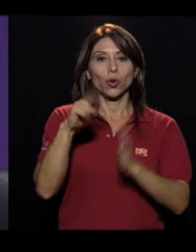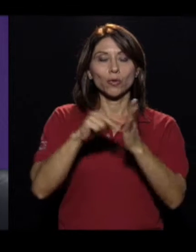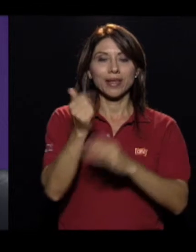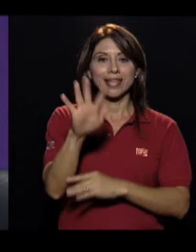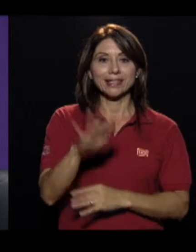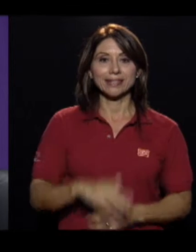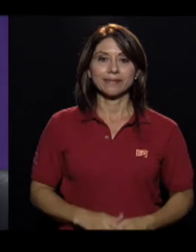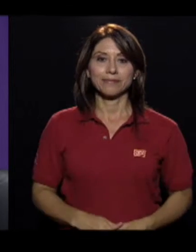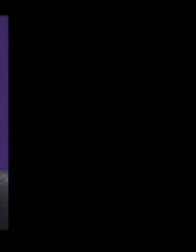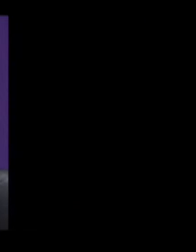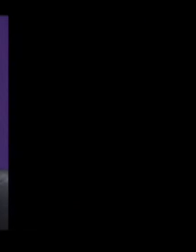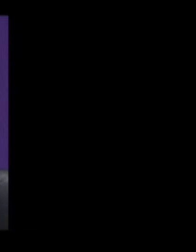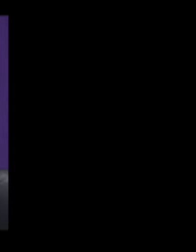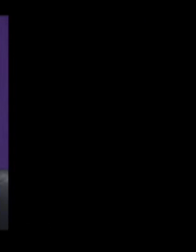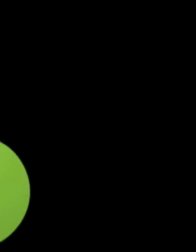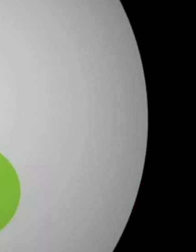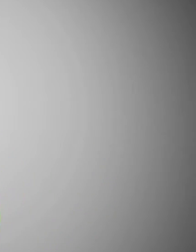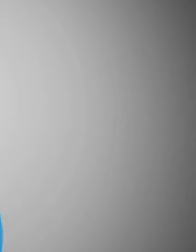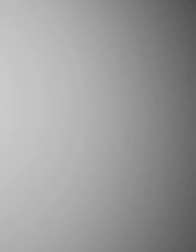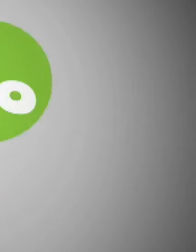2015 a continuación.